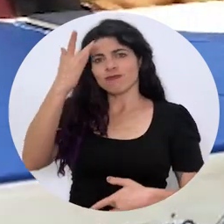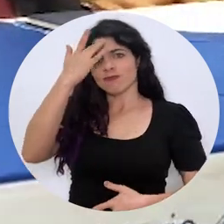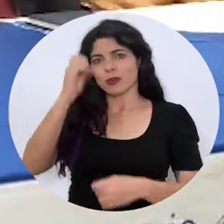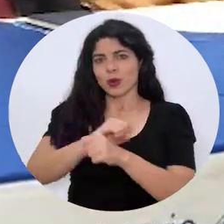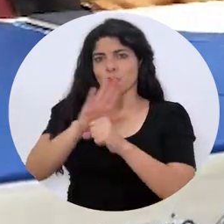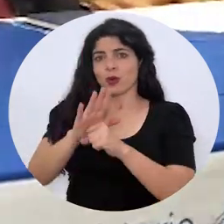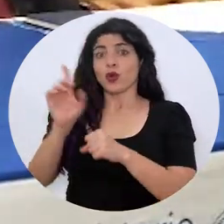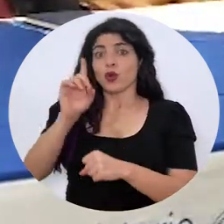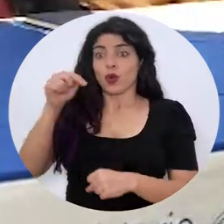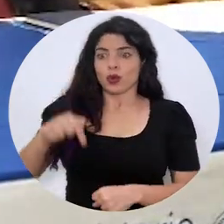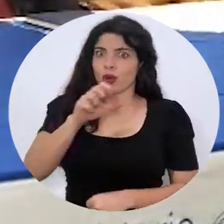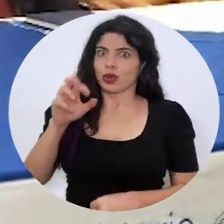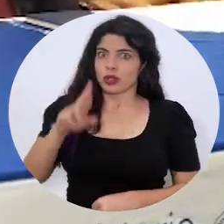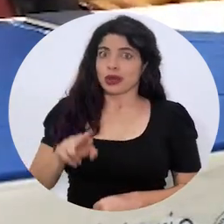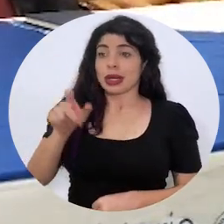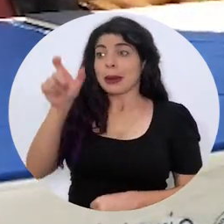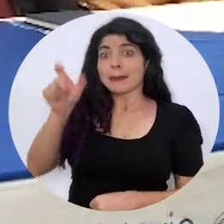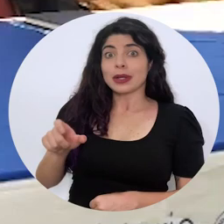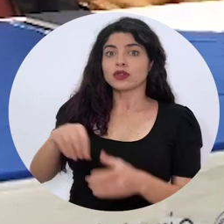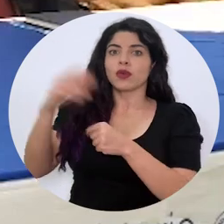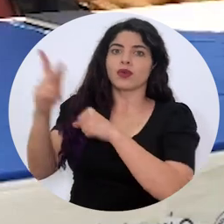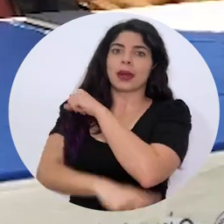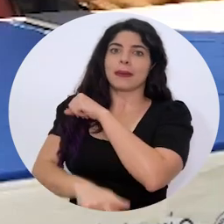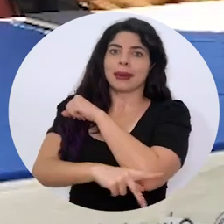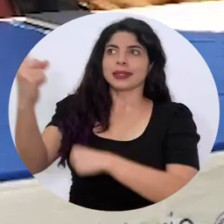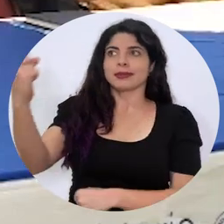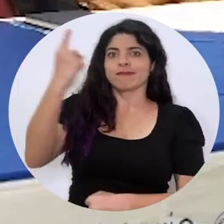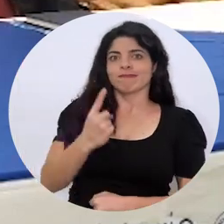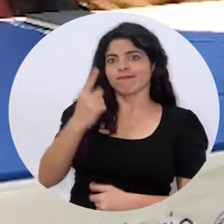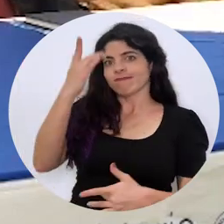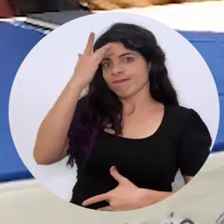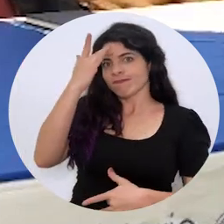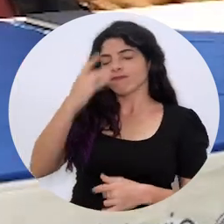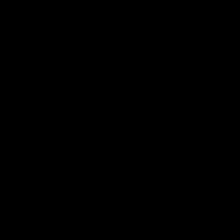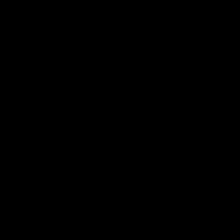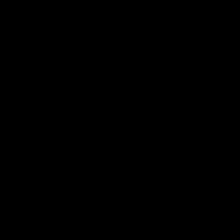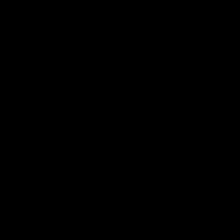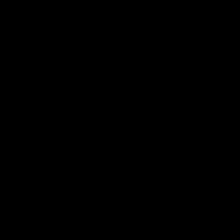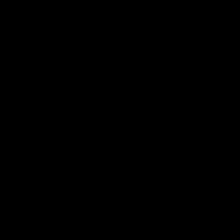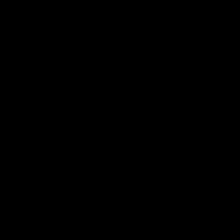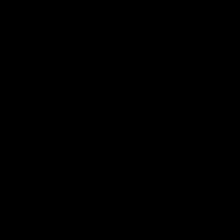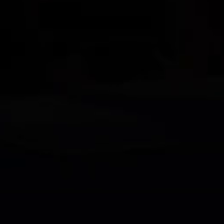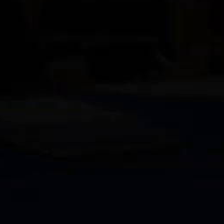de coronavirus en Costa Rica. un caso importado.